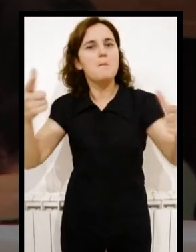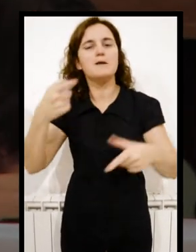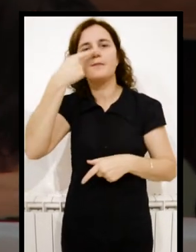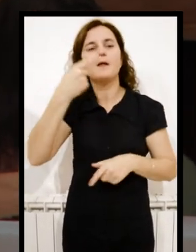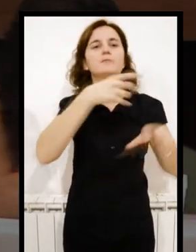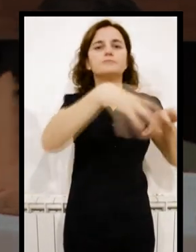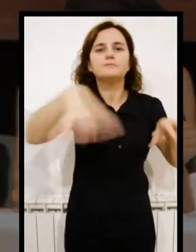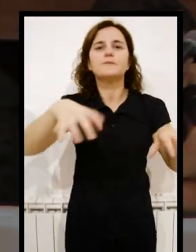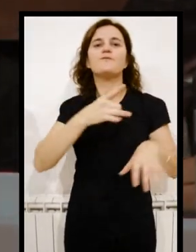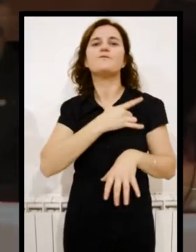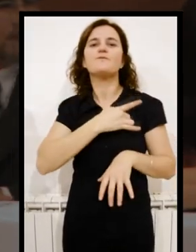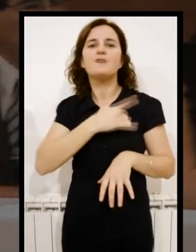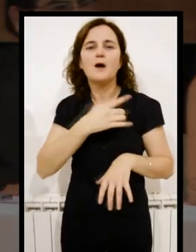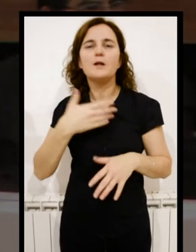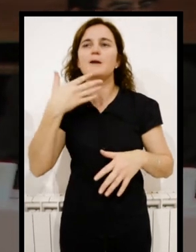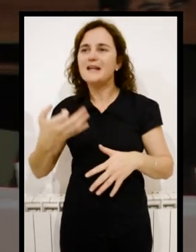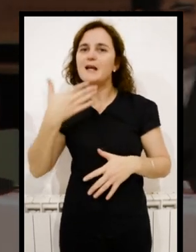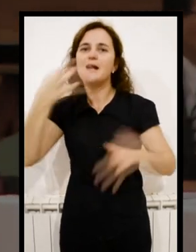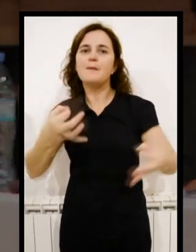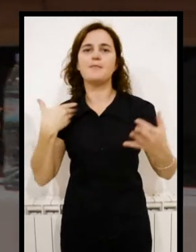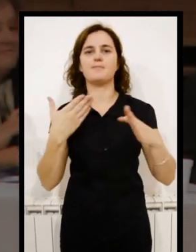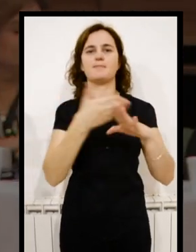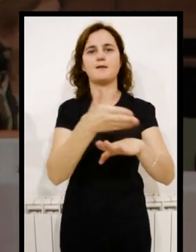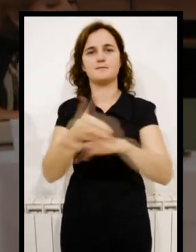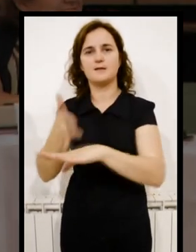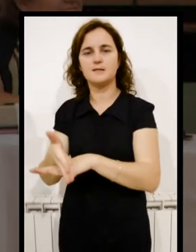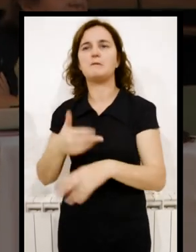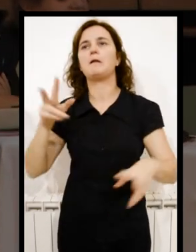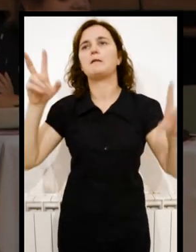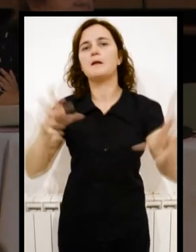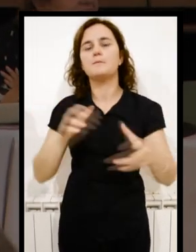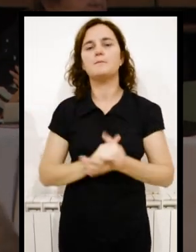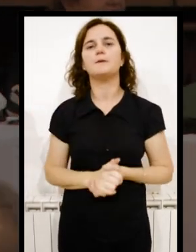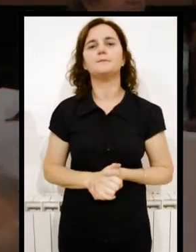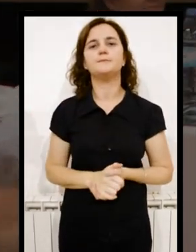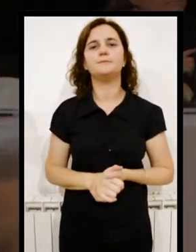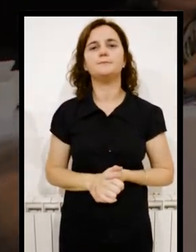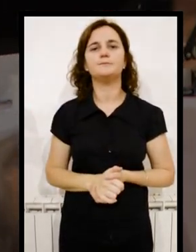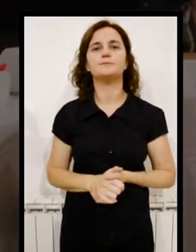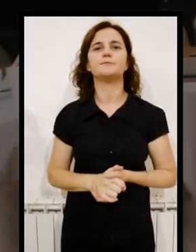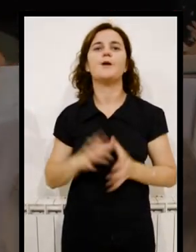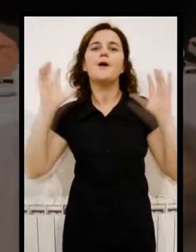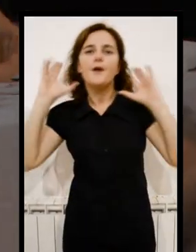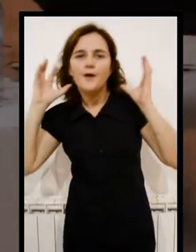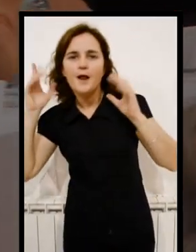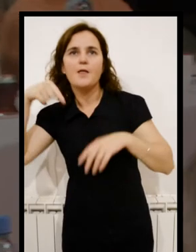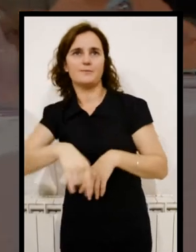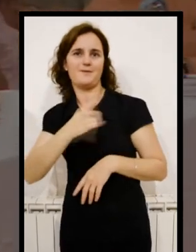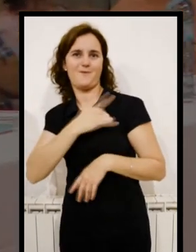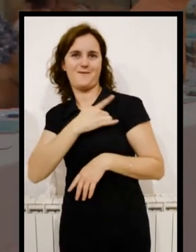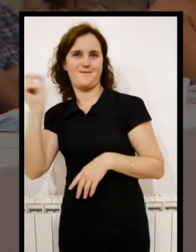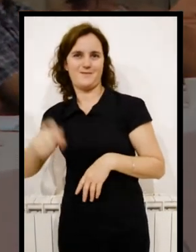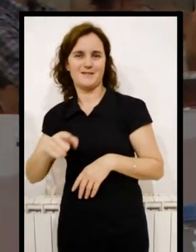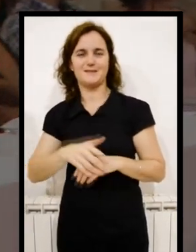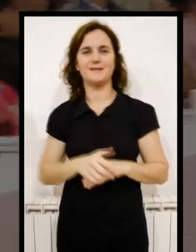de los distintos ámbitos de la universidad por pensarse como espacios accesibles, el tema de las radios de la